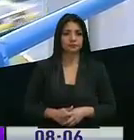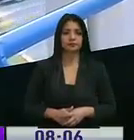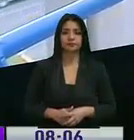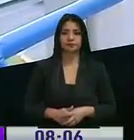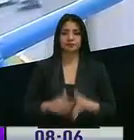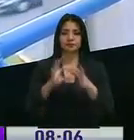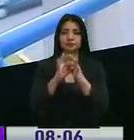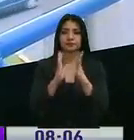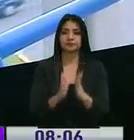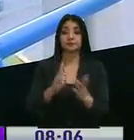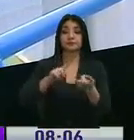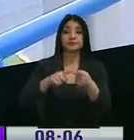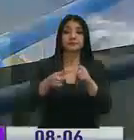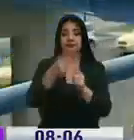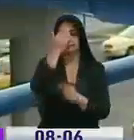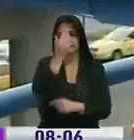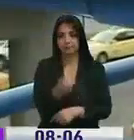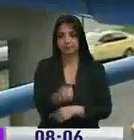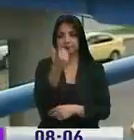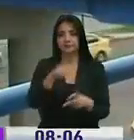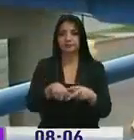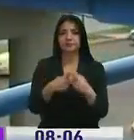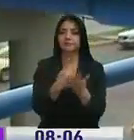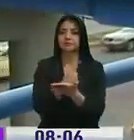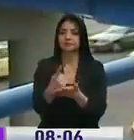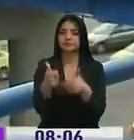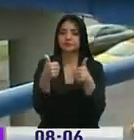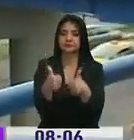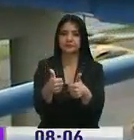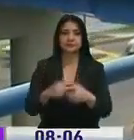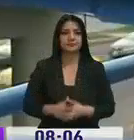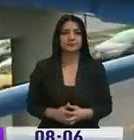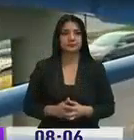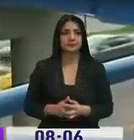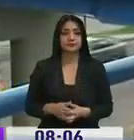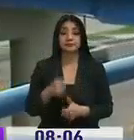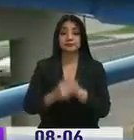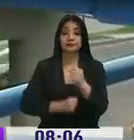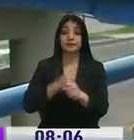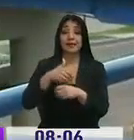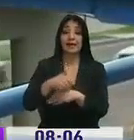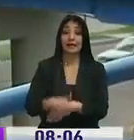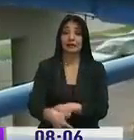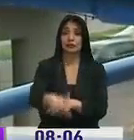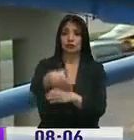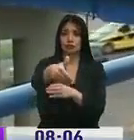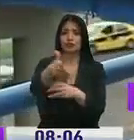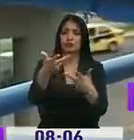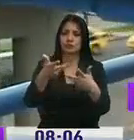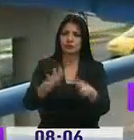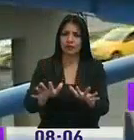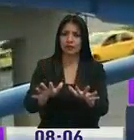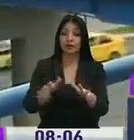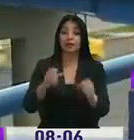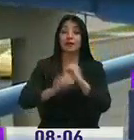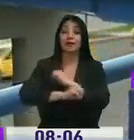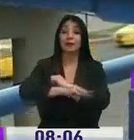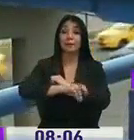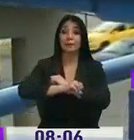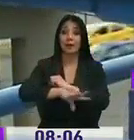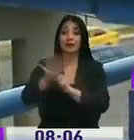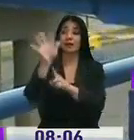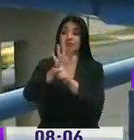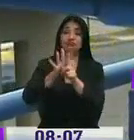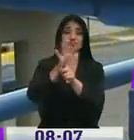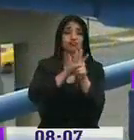Roberto, amigos, que tengan un excelente inicio de semana. Así es, a lo largo de este año de implementación se han recibido con esta campaña de bajarle al